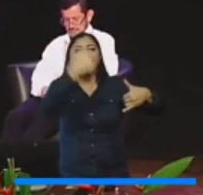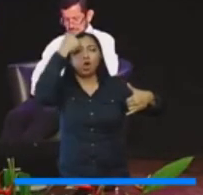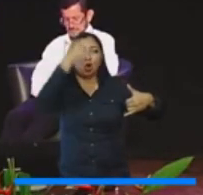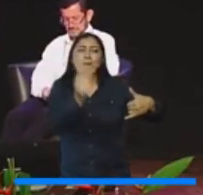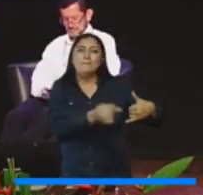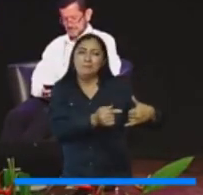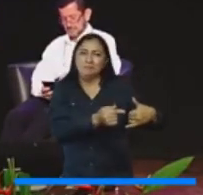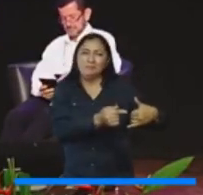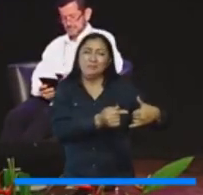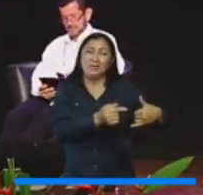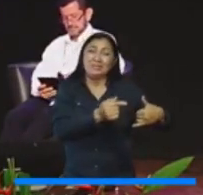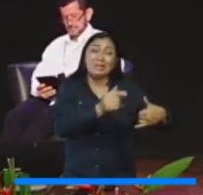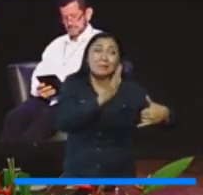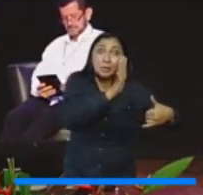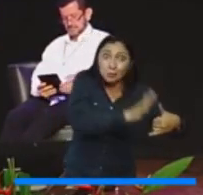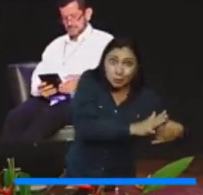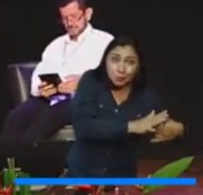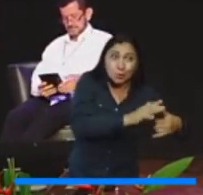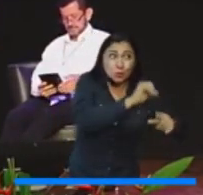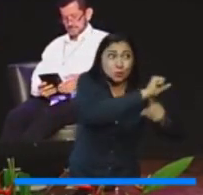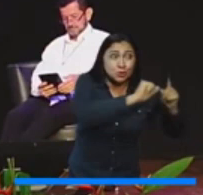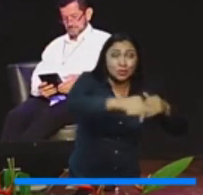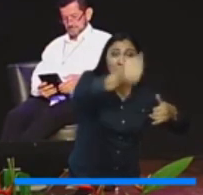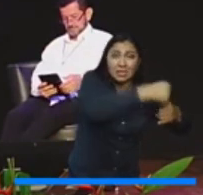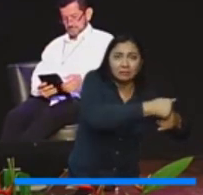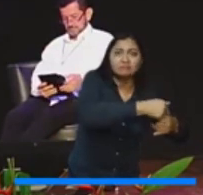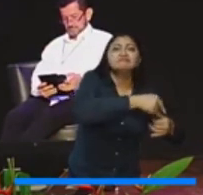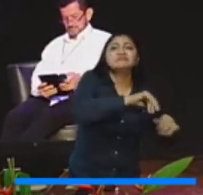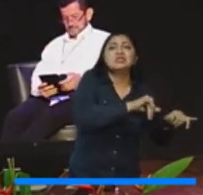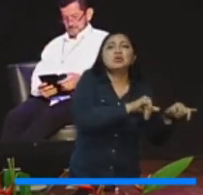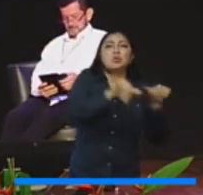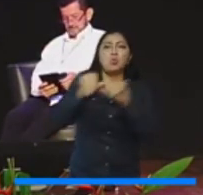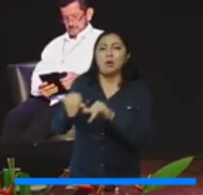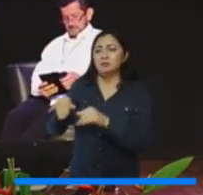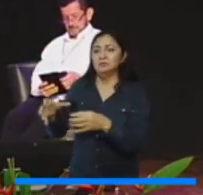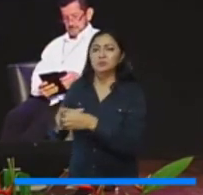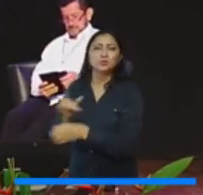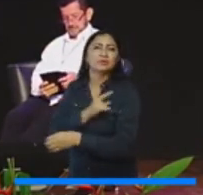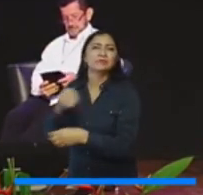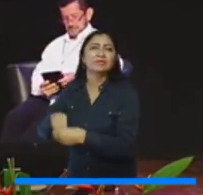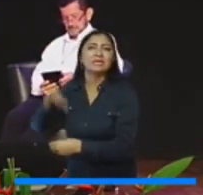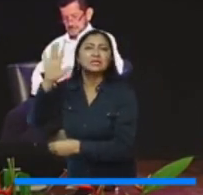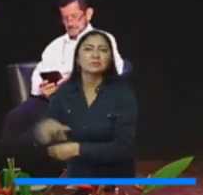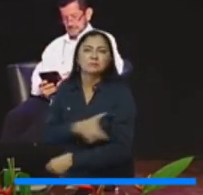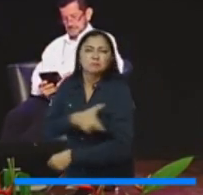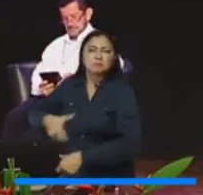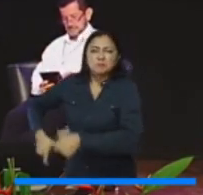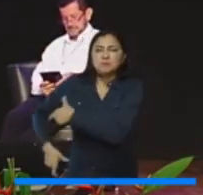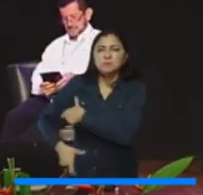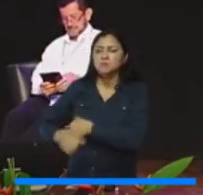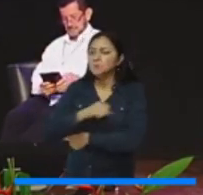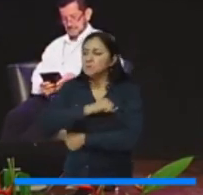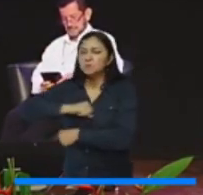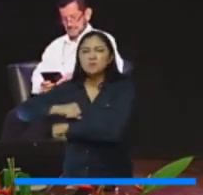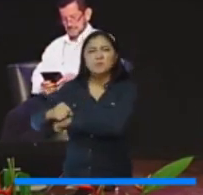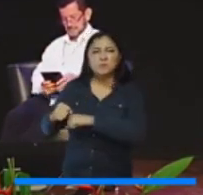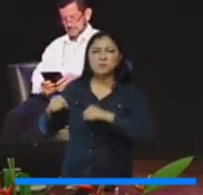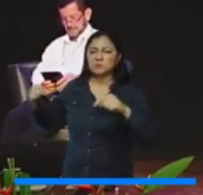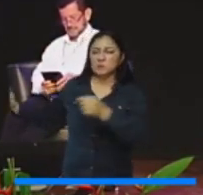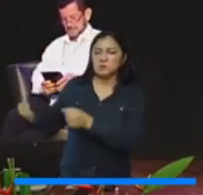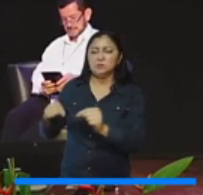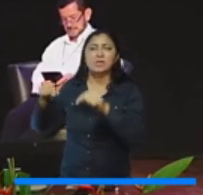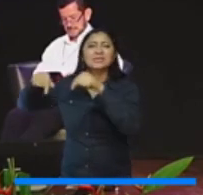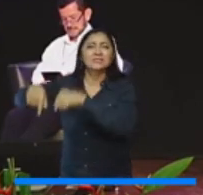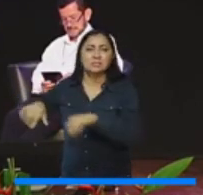digamos, en la vida institucional y en la vida universitaria. Y uno, pues, lo vivencia todos los días. Así que, digamos, eso es un gran